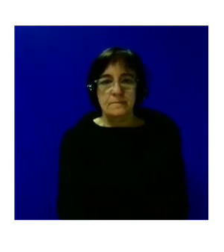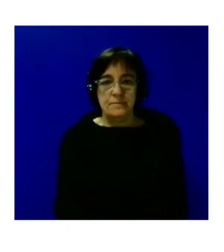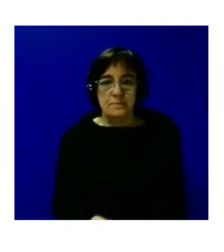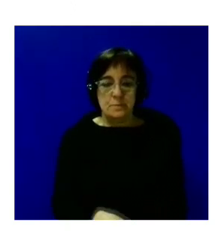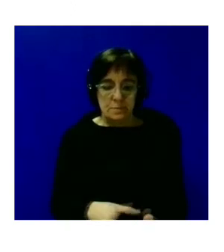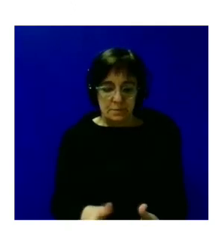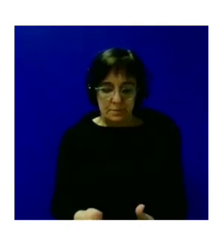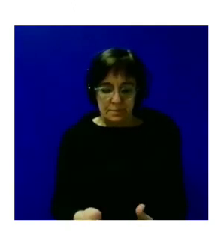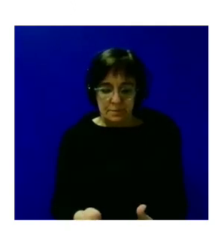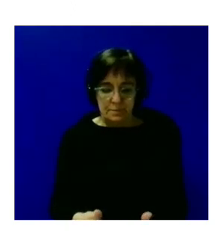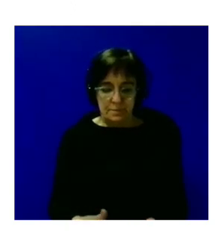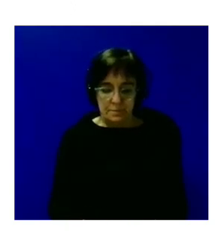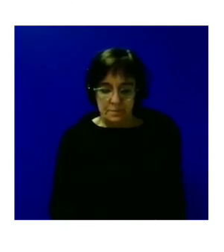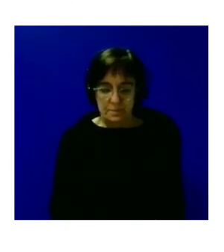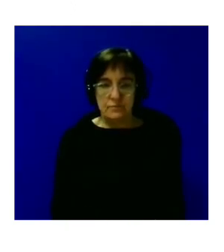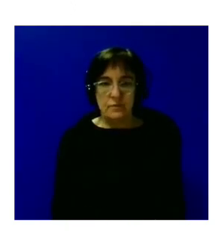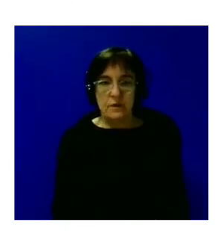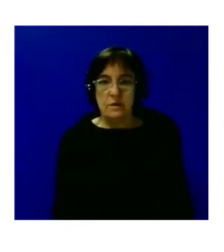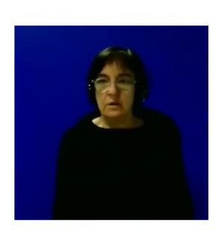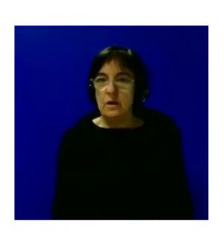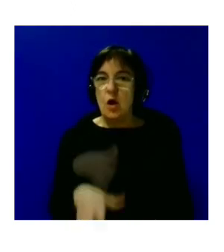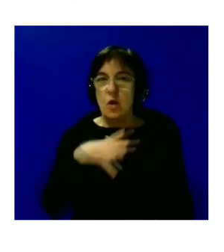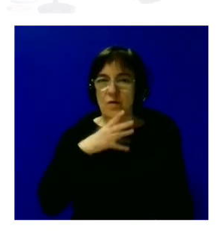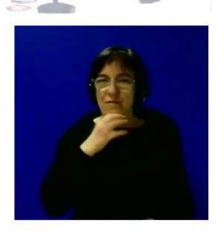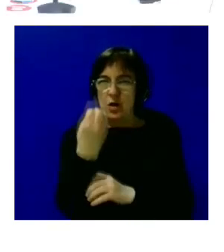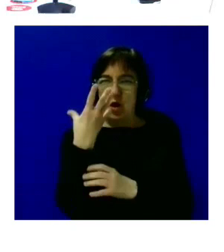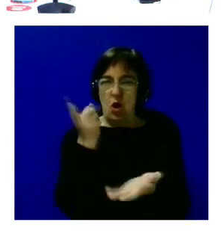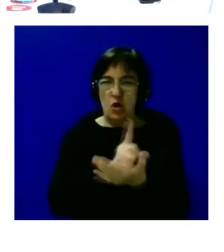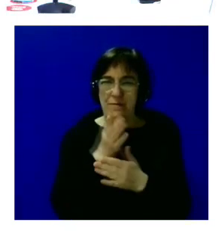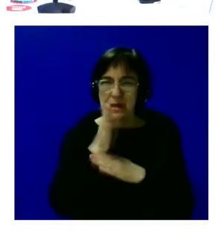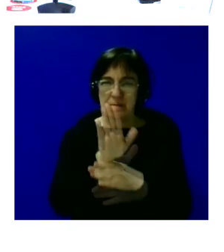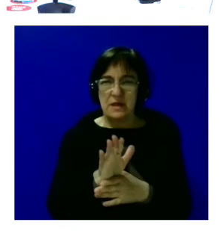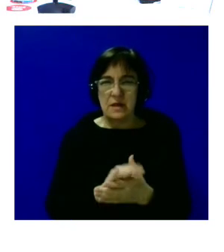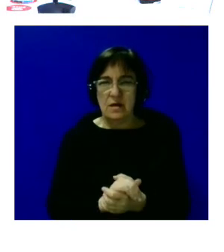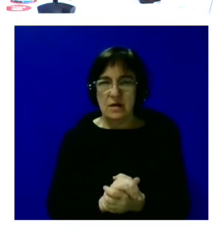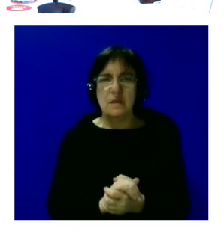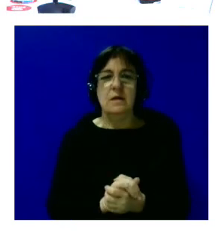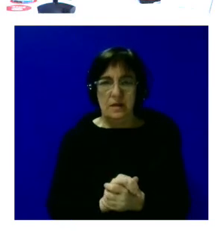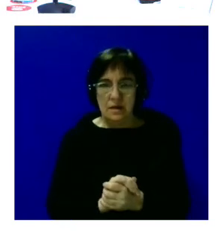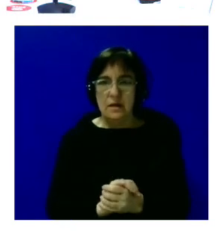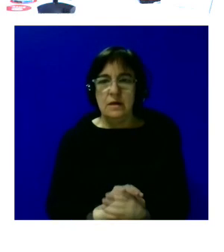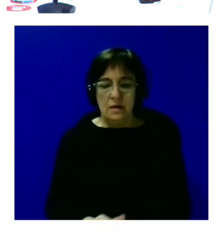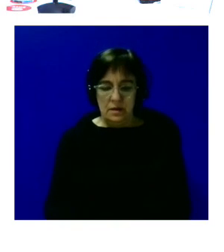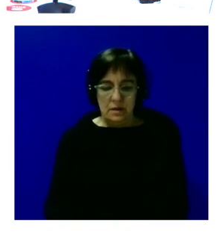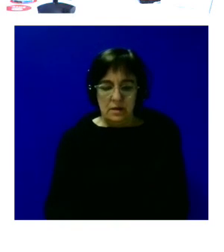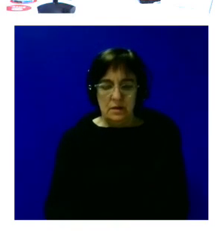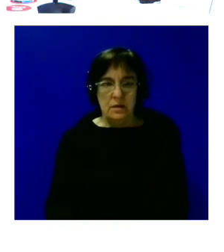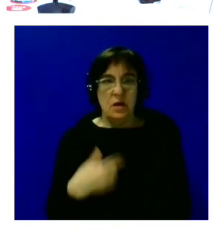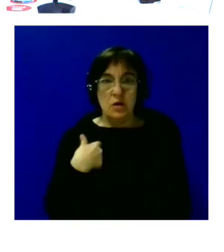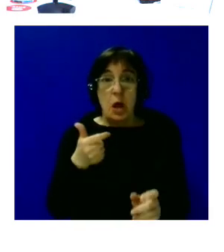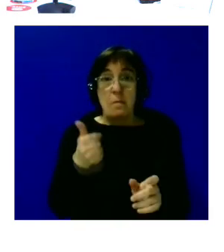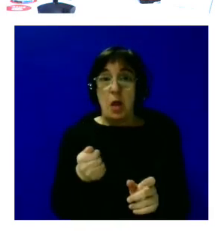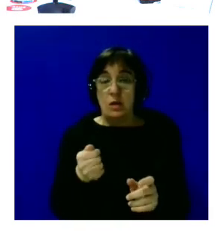bueno se me ido la podéis poner otra vez la presentación ahora es que le he dado para adelante